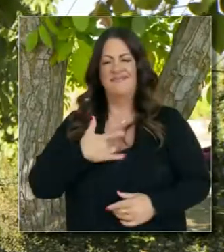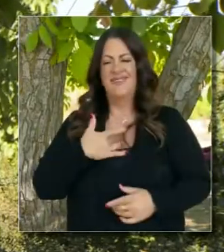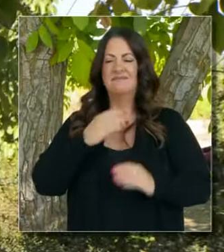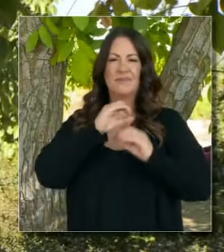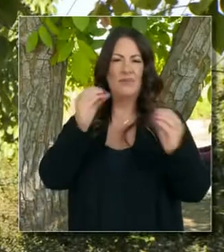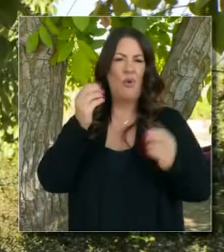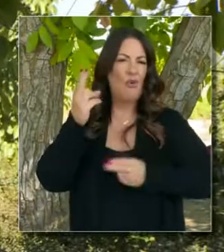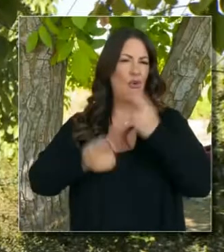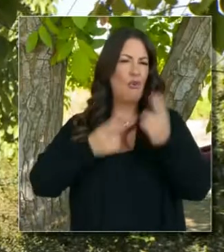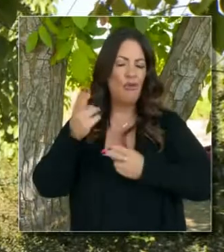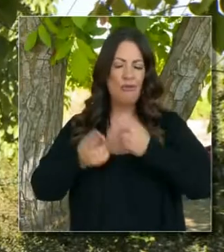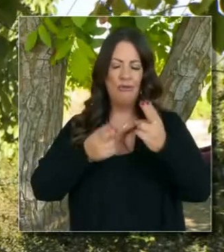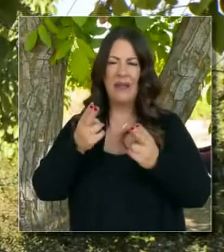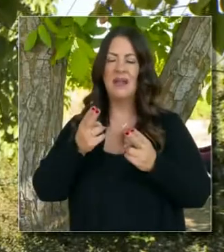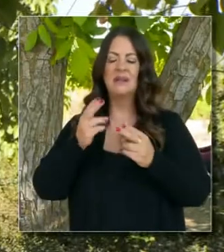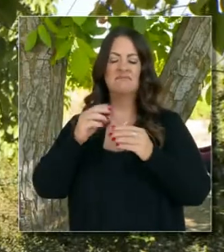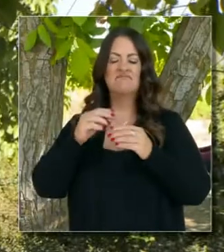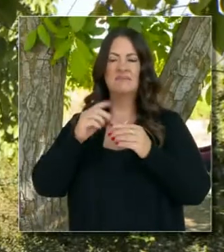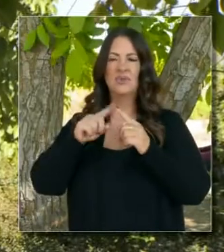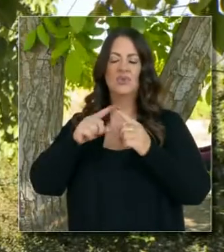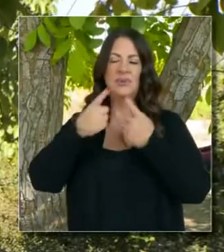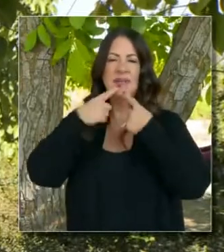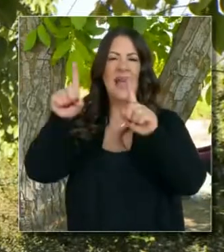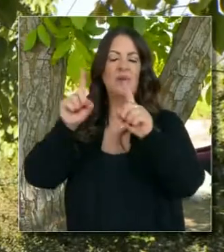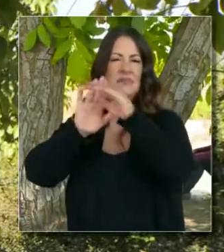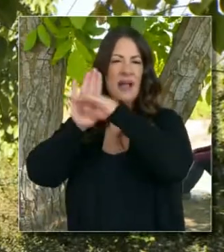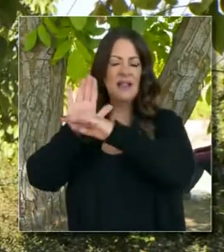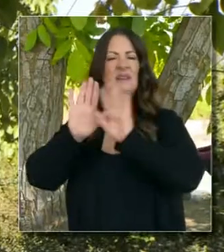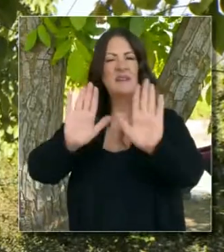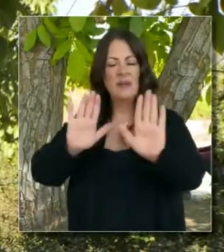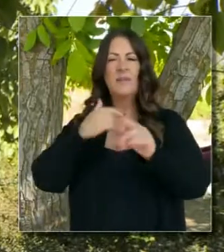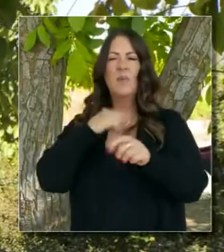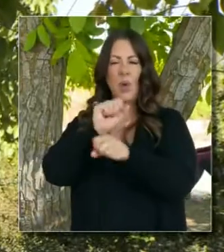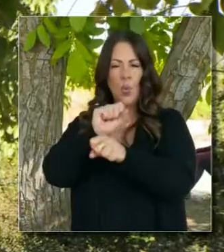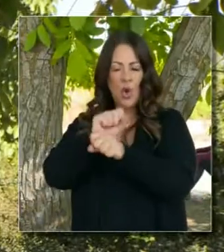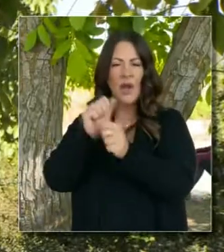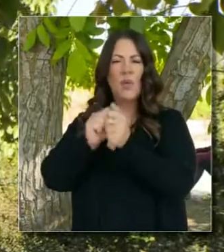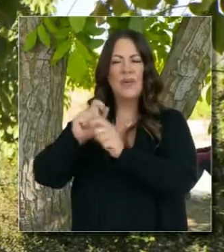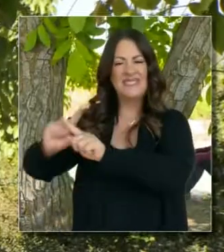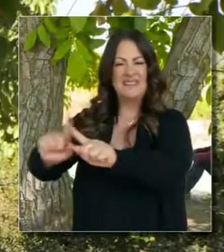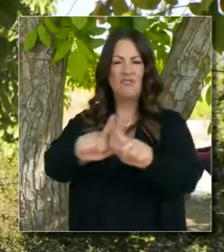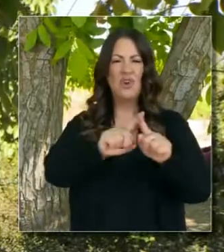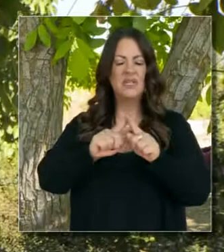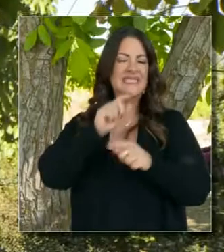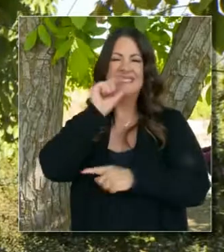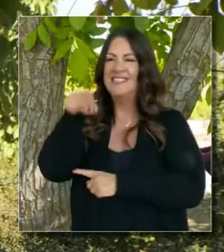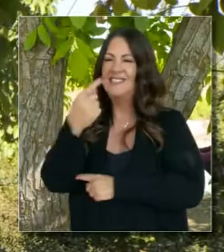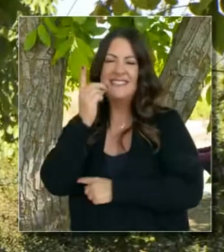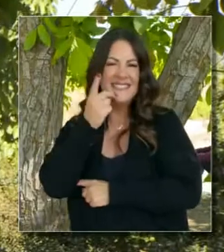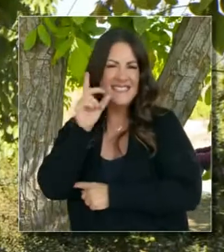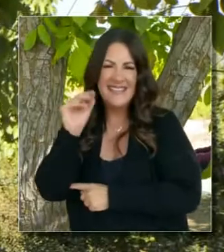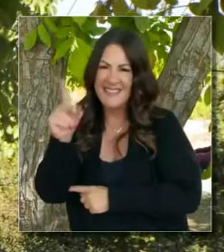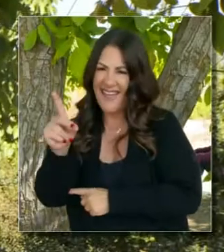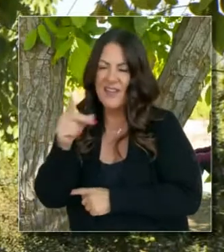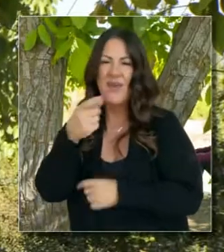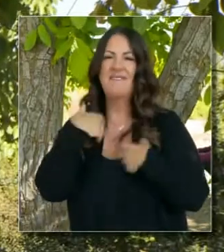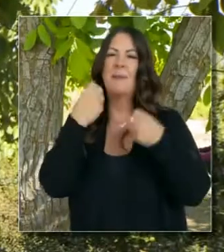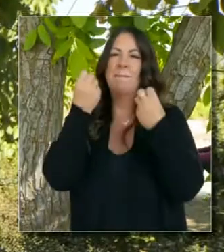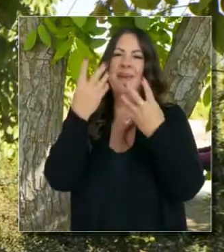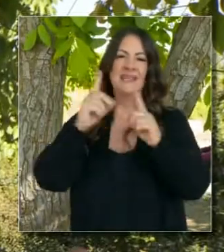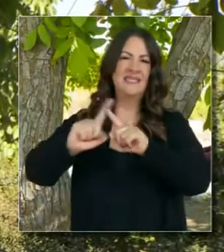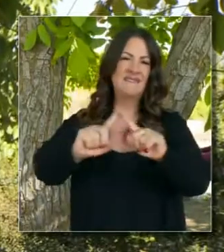Y mientras que sentimos que no hay prisa para emitir pautas, seguiremos trabajando con las industrias de parques. Estos parques de diversión,